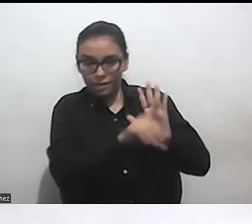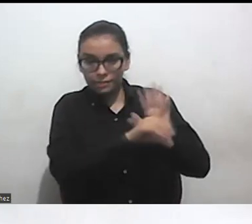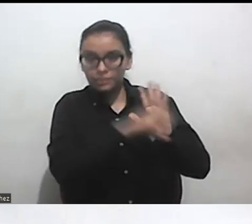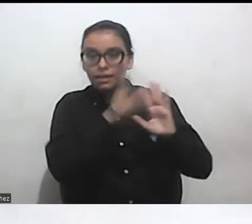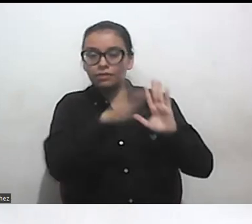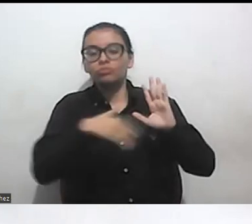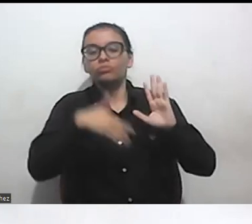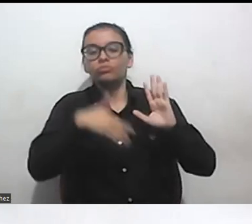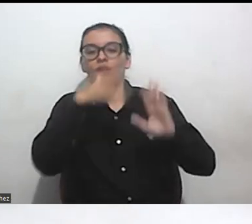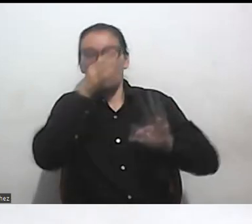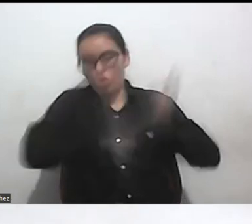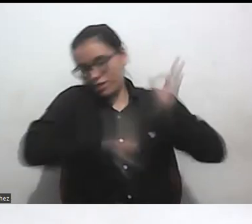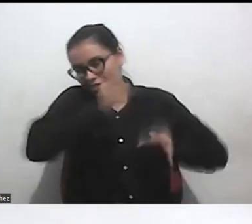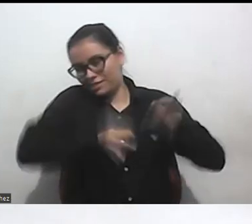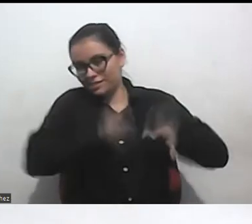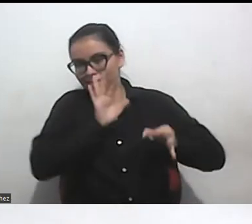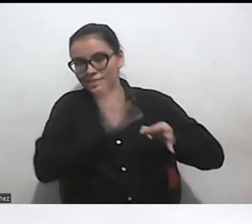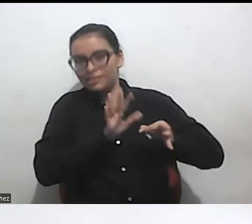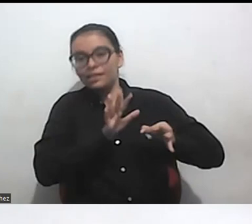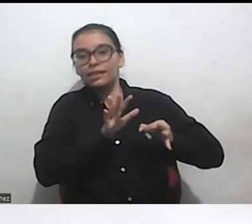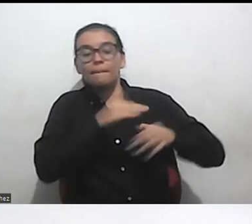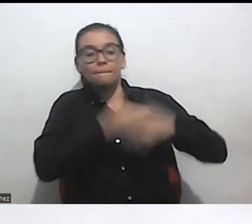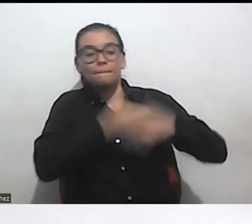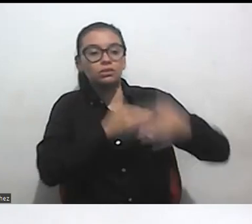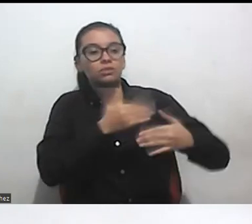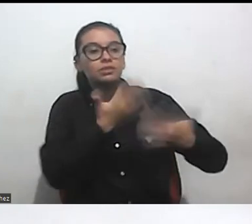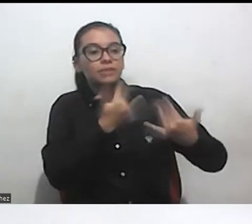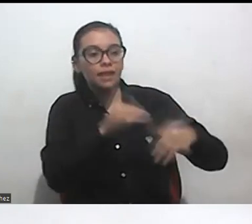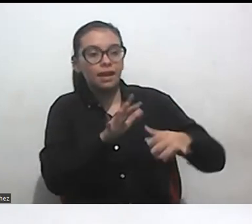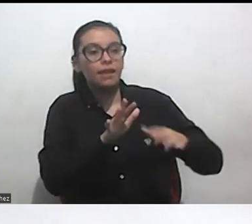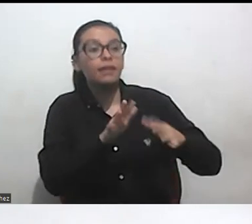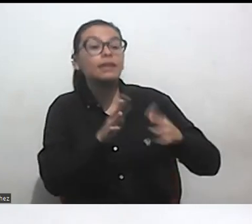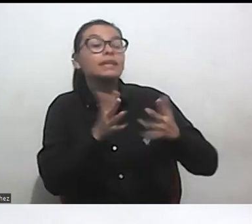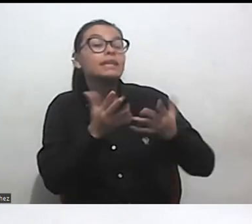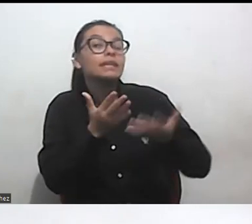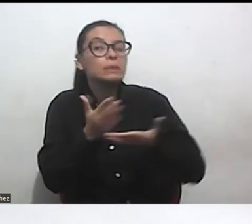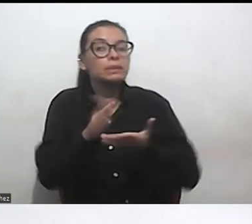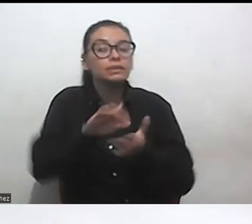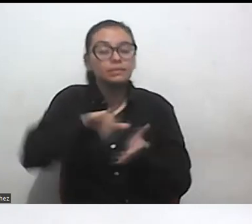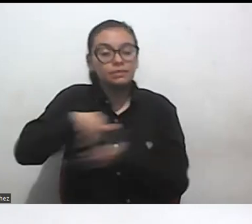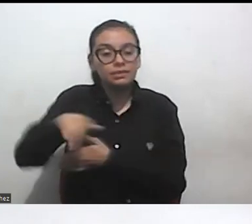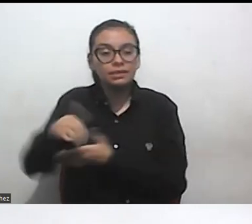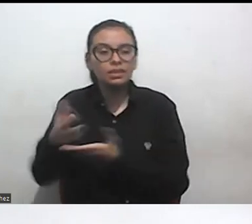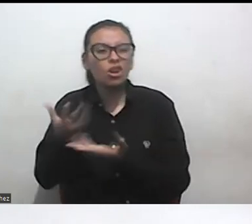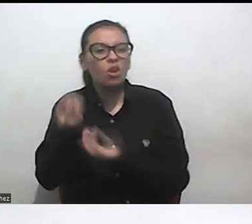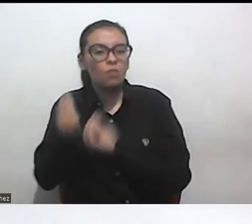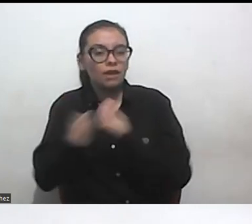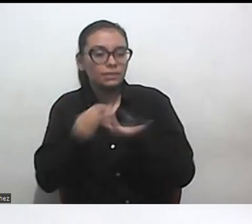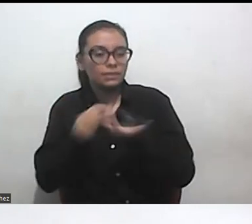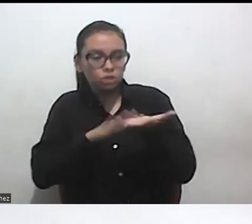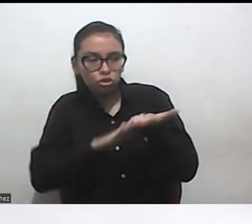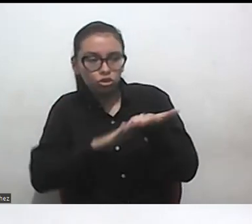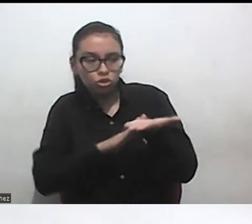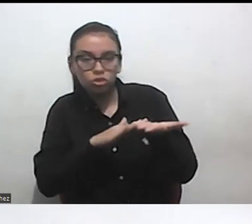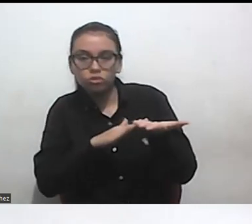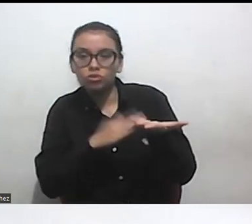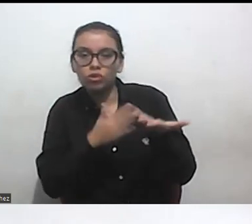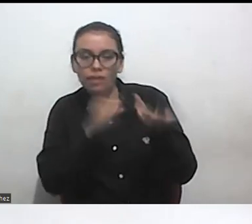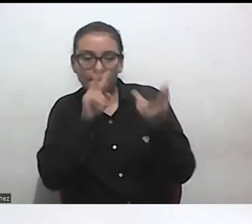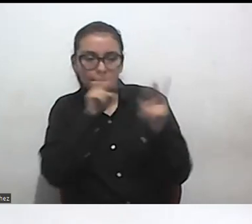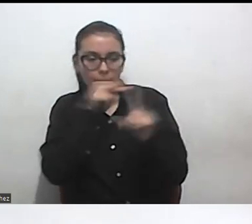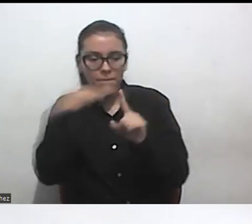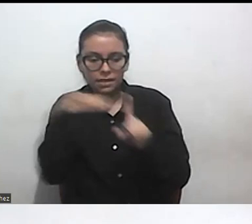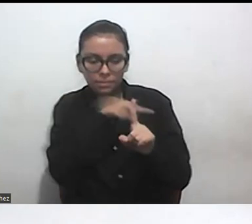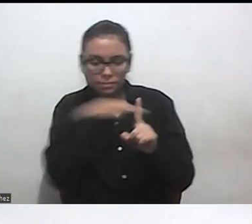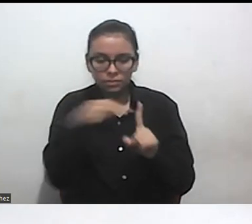judiciales y se alejan del modelo de la interdicción y cómo resuelven esta mirada binaria que